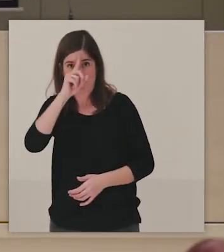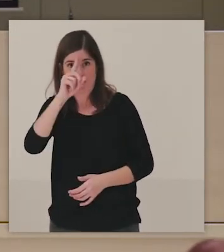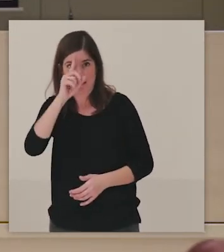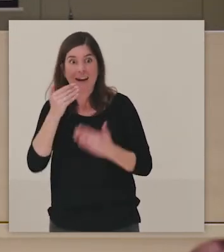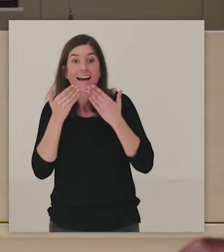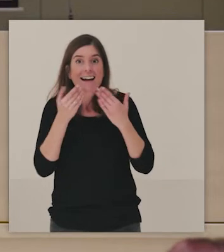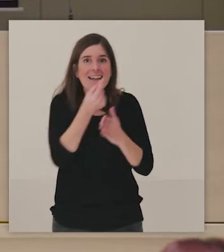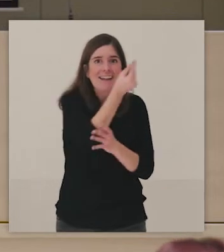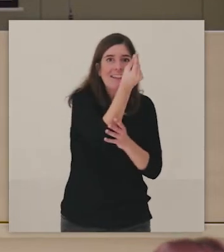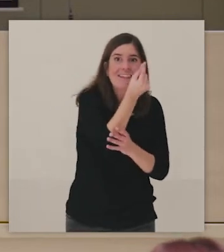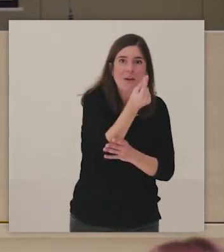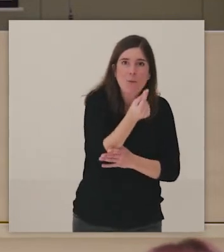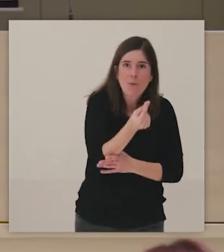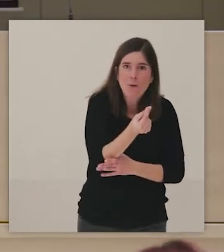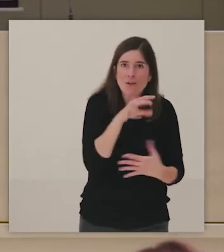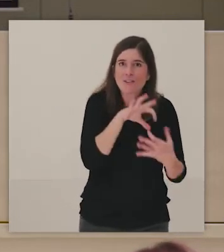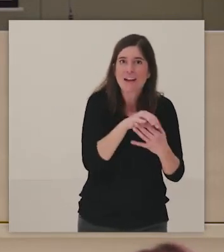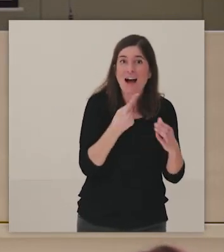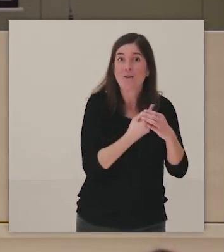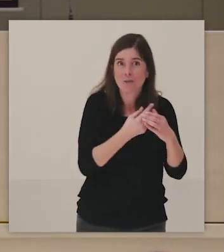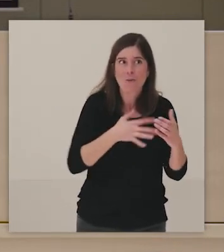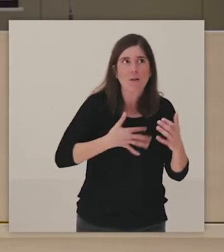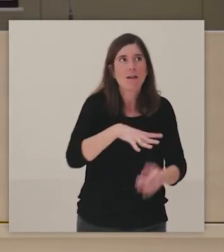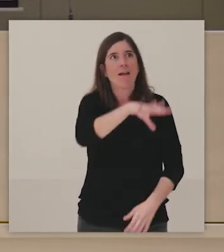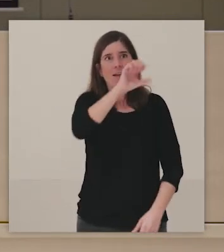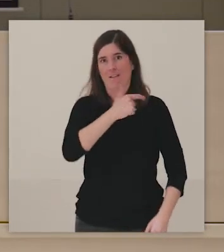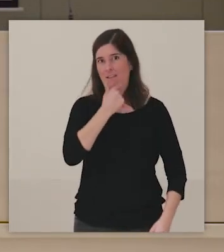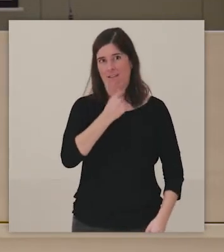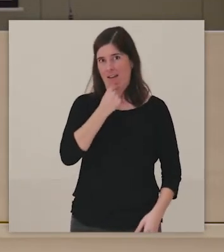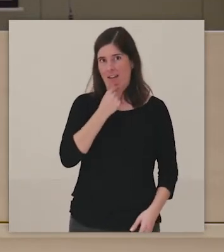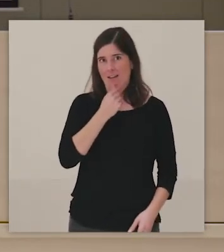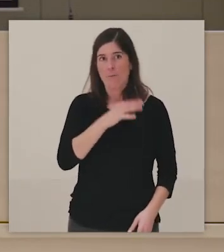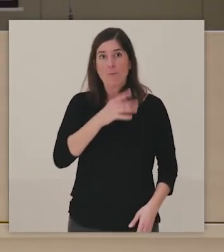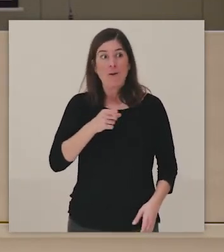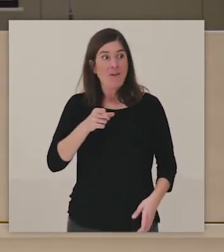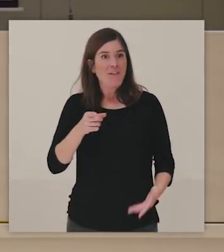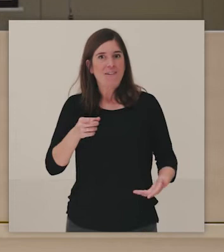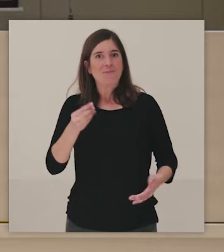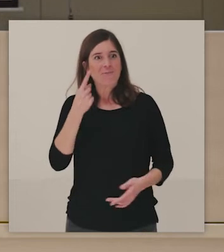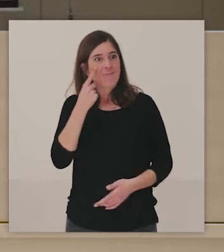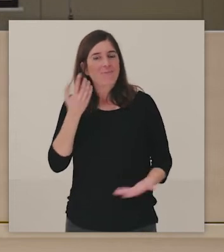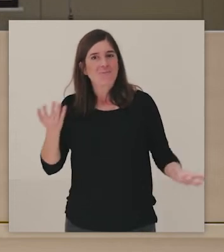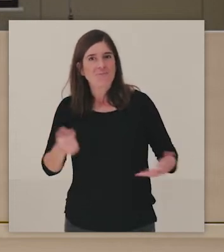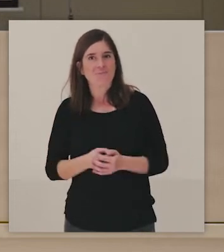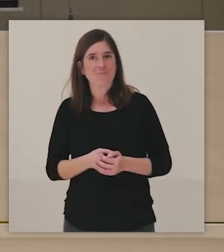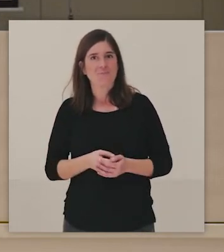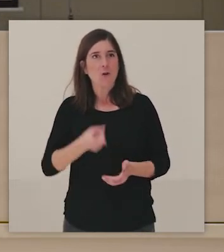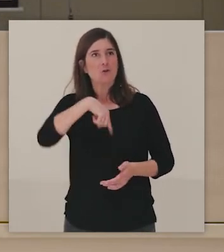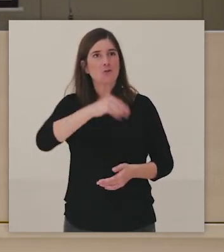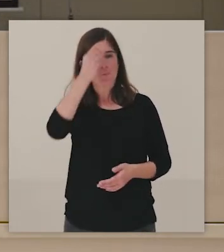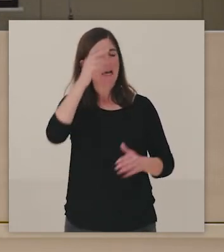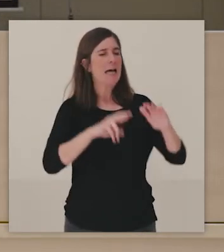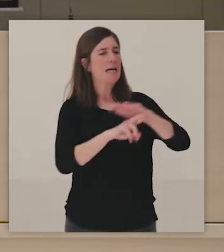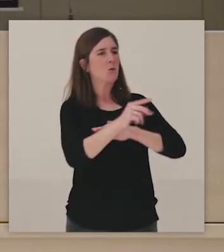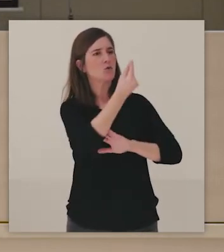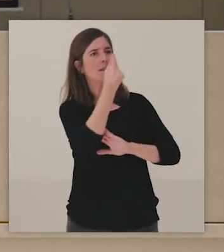también a comunicarnos. Con esto también os quiero trasladar esa idea de cómo un recurso que, en principio, hemos